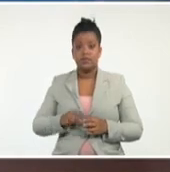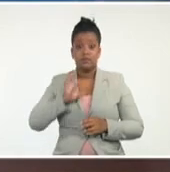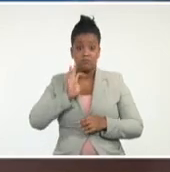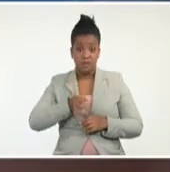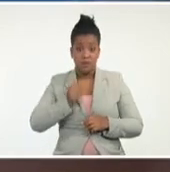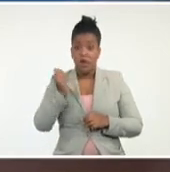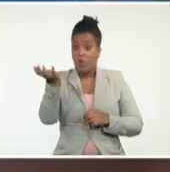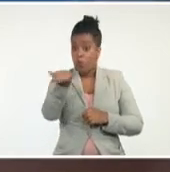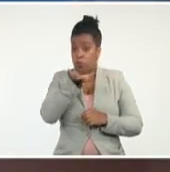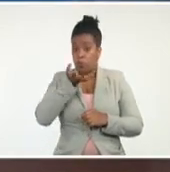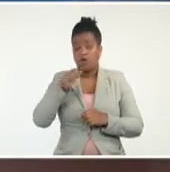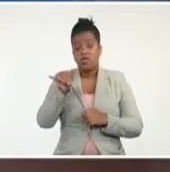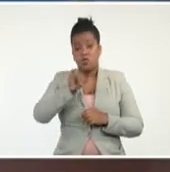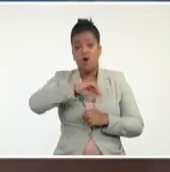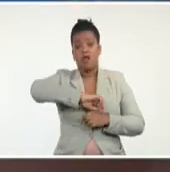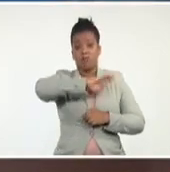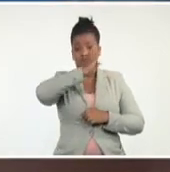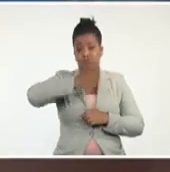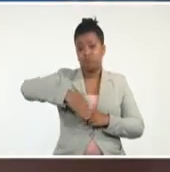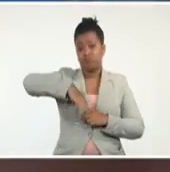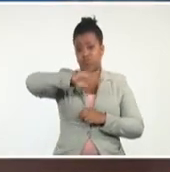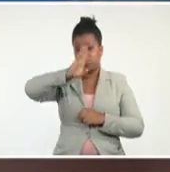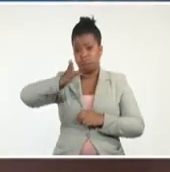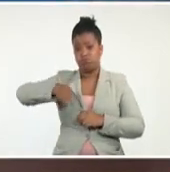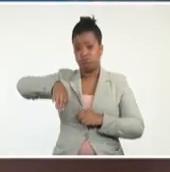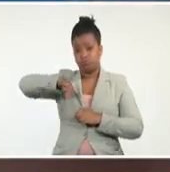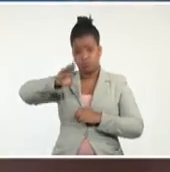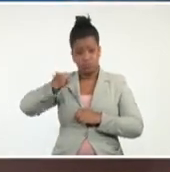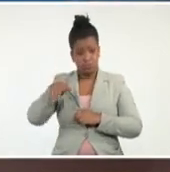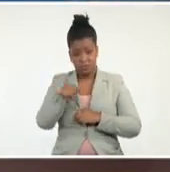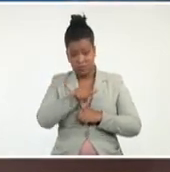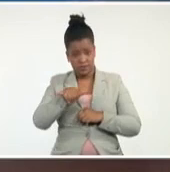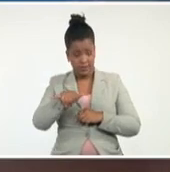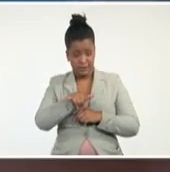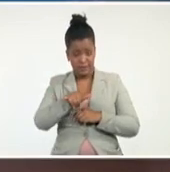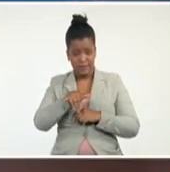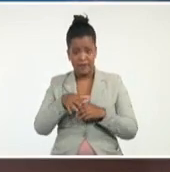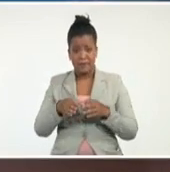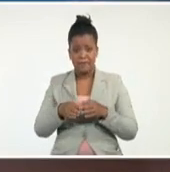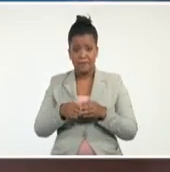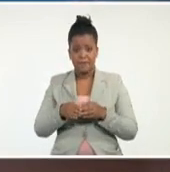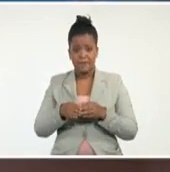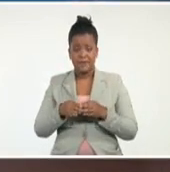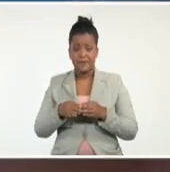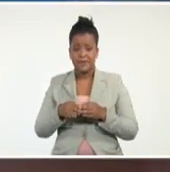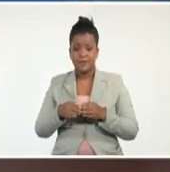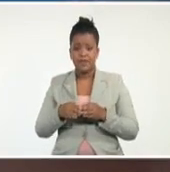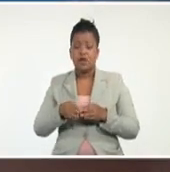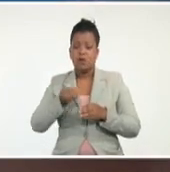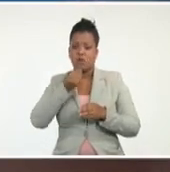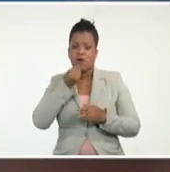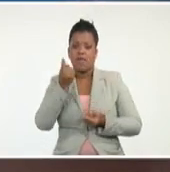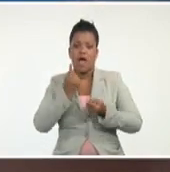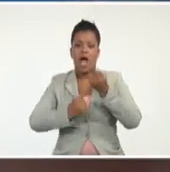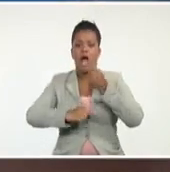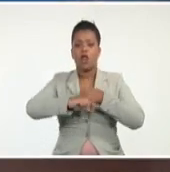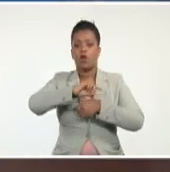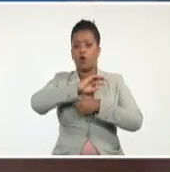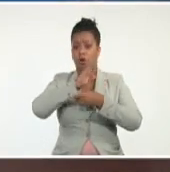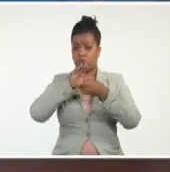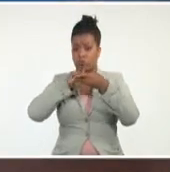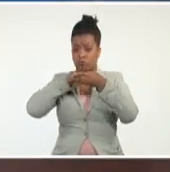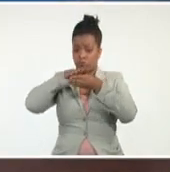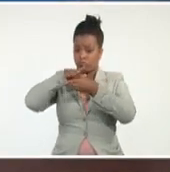las marejadas, que van a mantenerse en todo el litoral sur del país, con ligeras inundaciones costeras. Las inundaciones costeras son